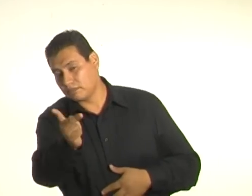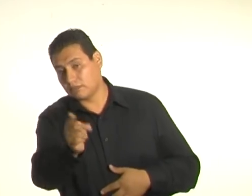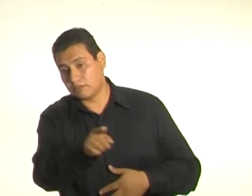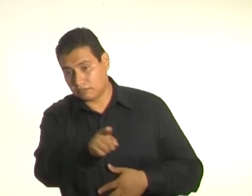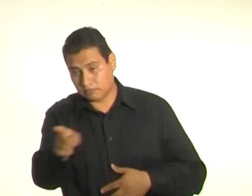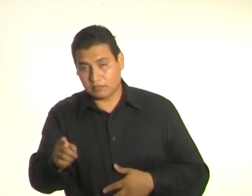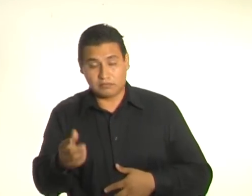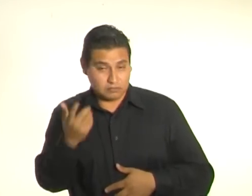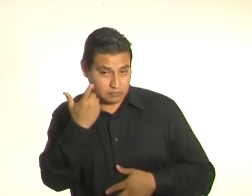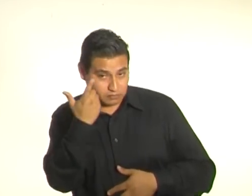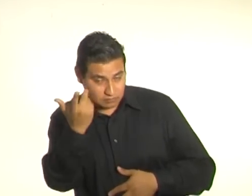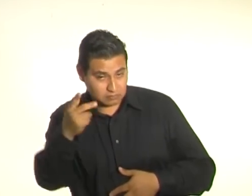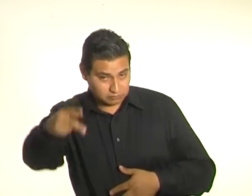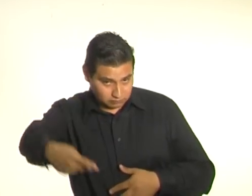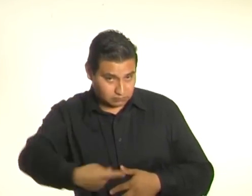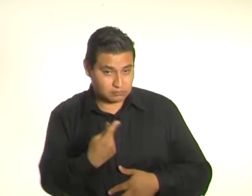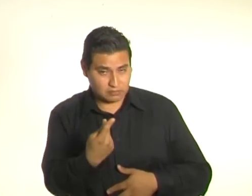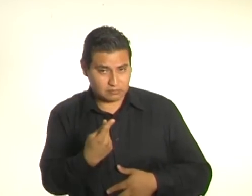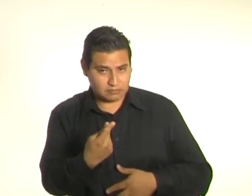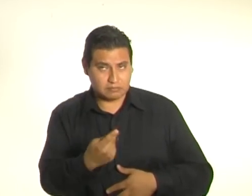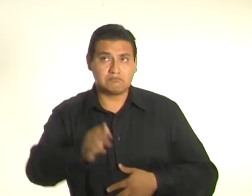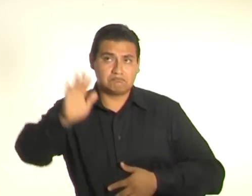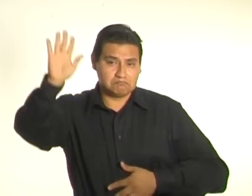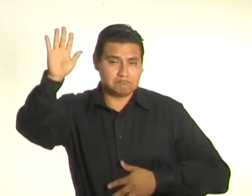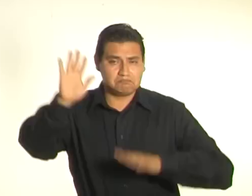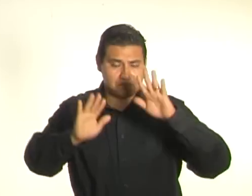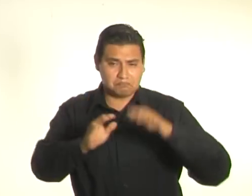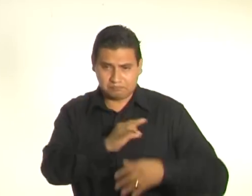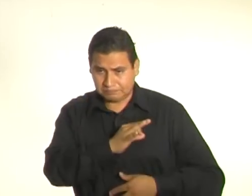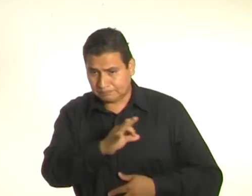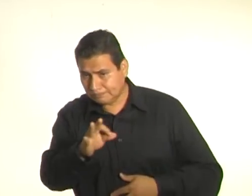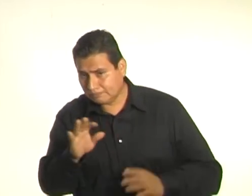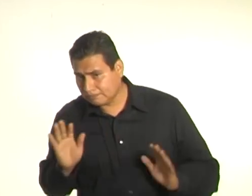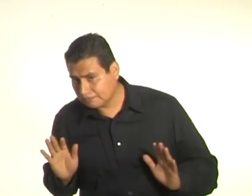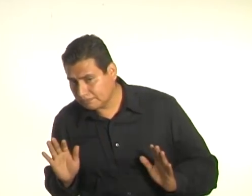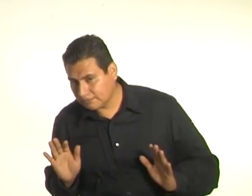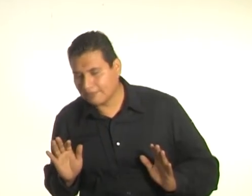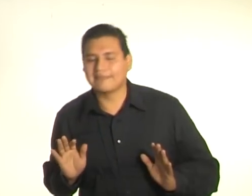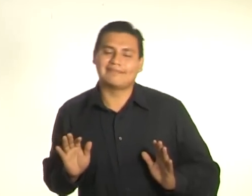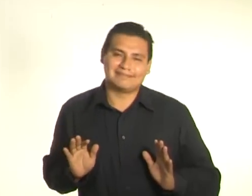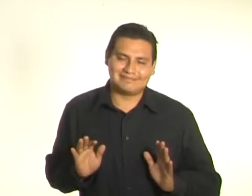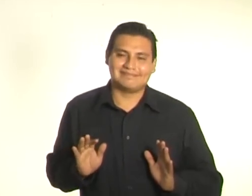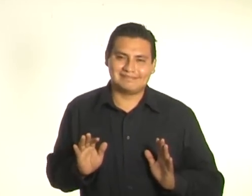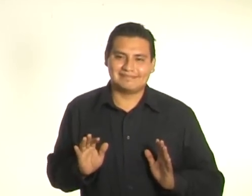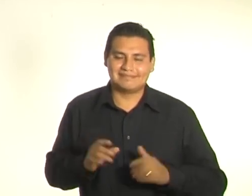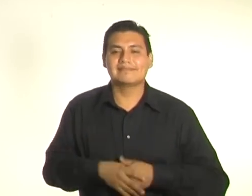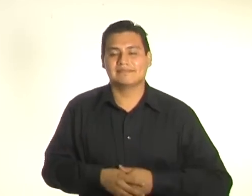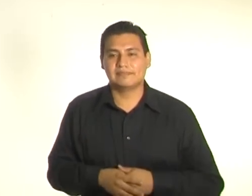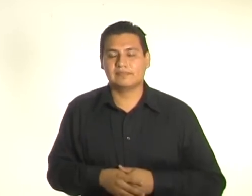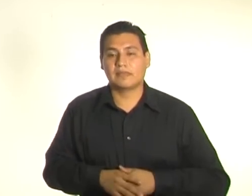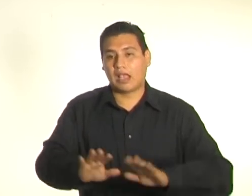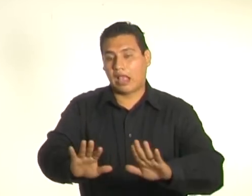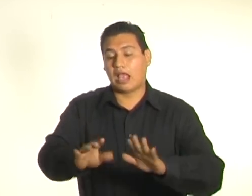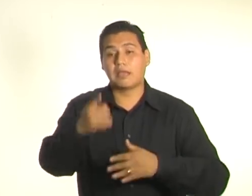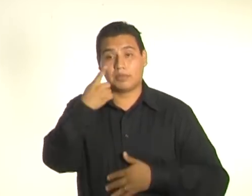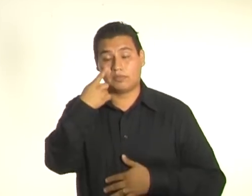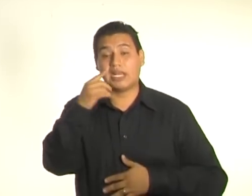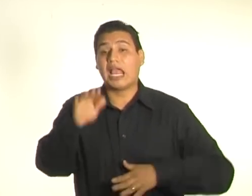quiero decirles que en algunas ocasiones, niños, nos hacen preguntas que no podemos responder.